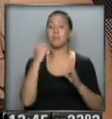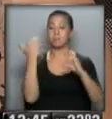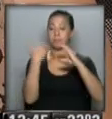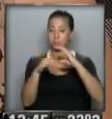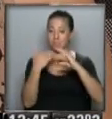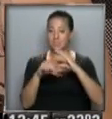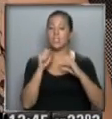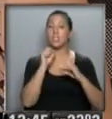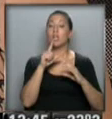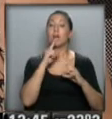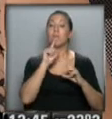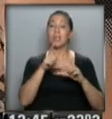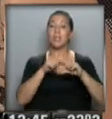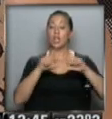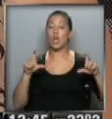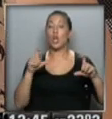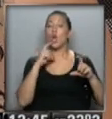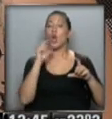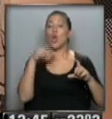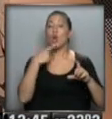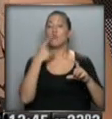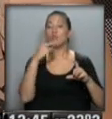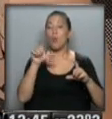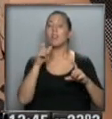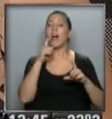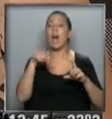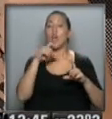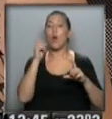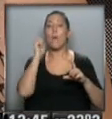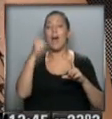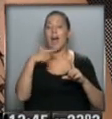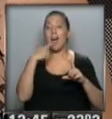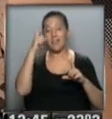electrónico a consultas arroba ANSES punto gov punto ar. Hacemos una pausa y enseguida estamos de vuelta.